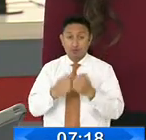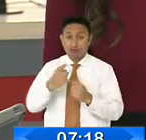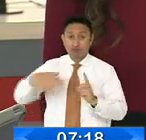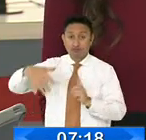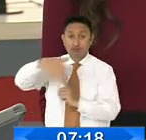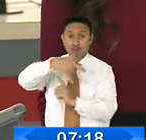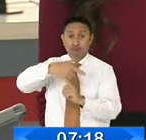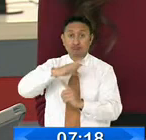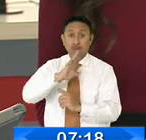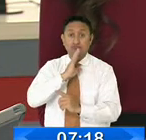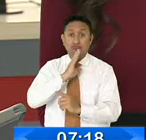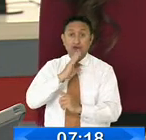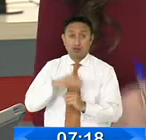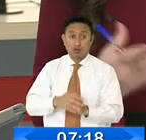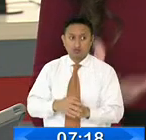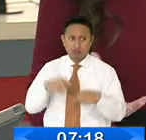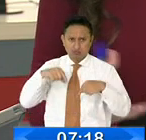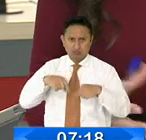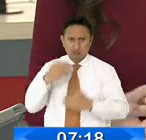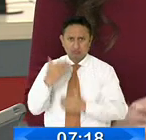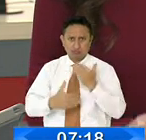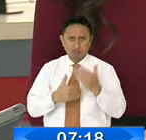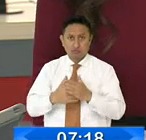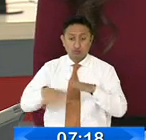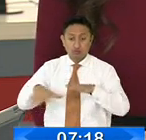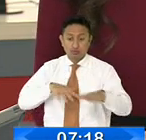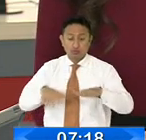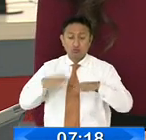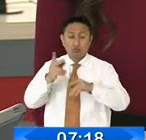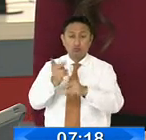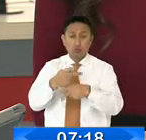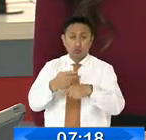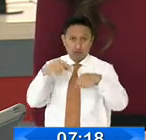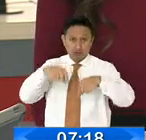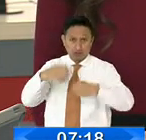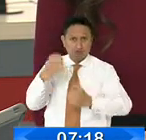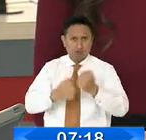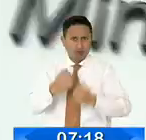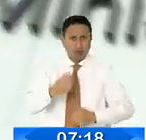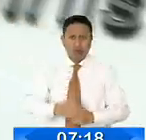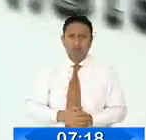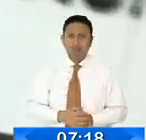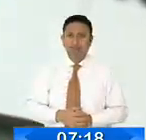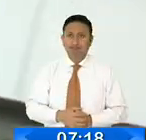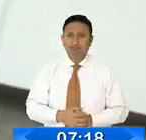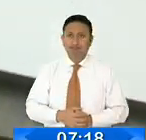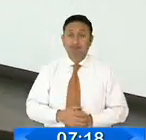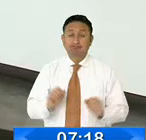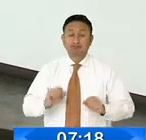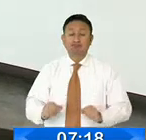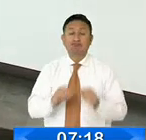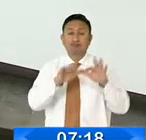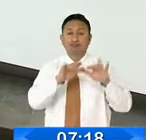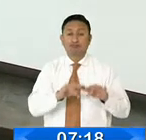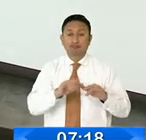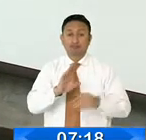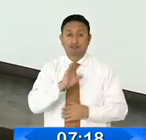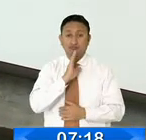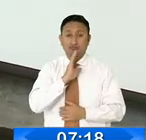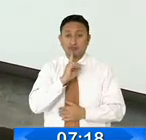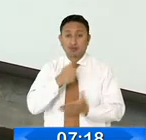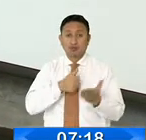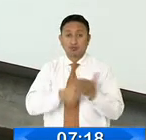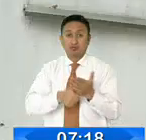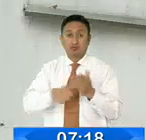y del agua, misma que estaría afectando a las actividades productivas del país. La fusión de la Secretaría de Agua con el